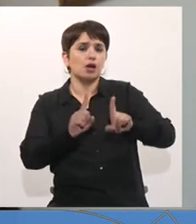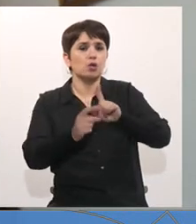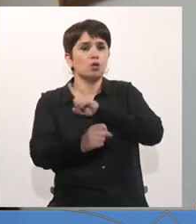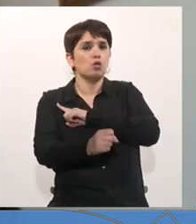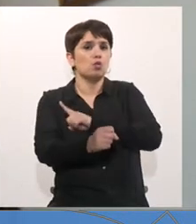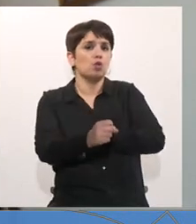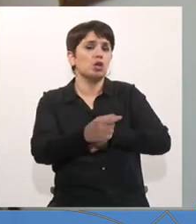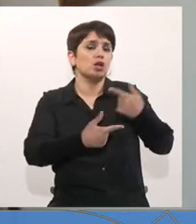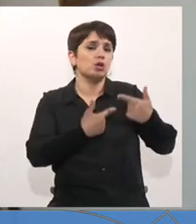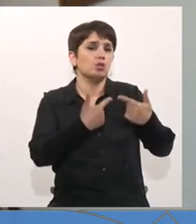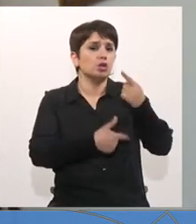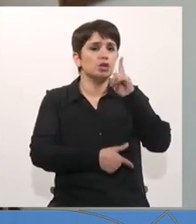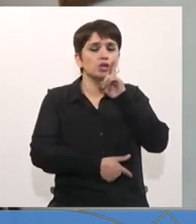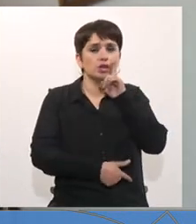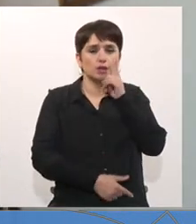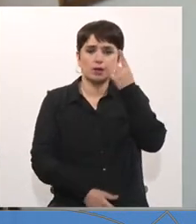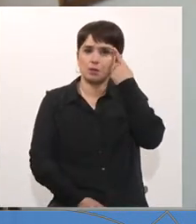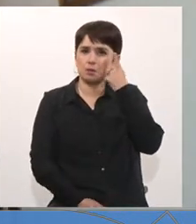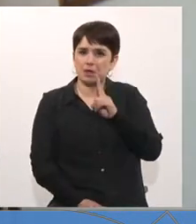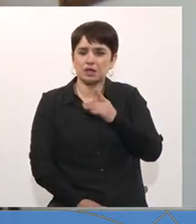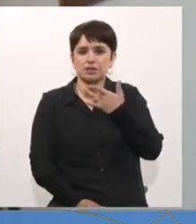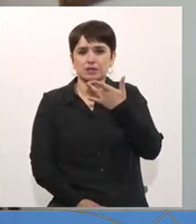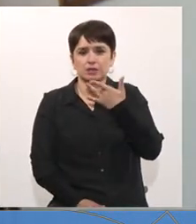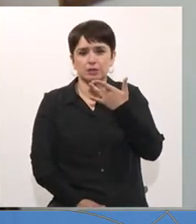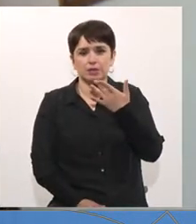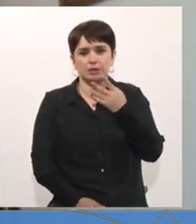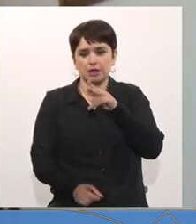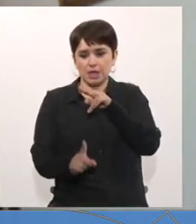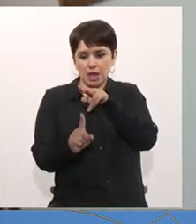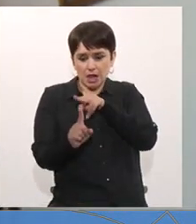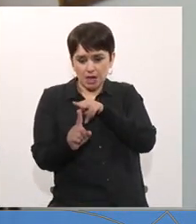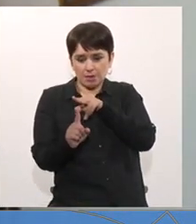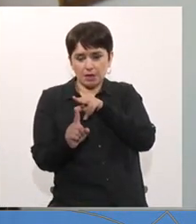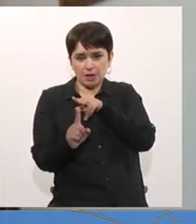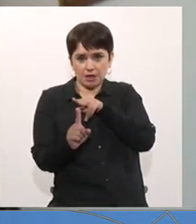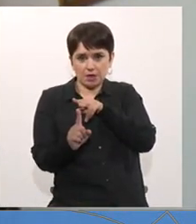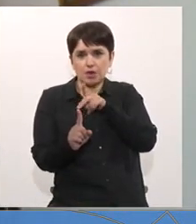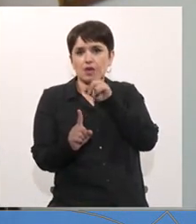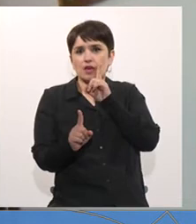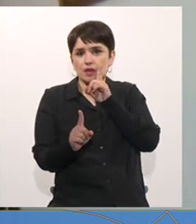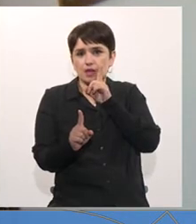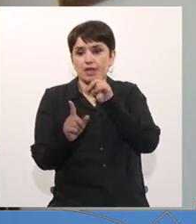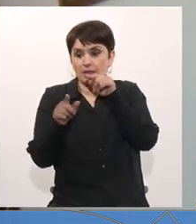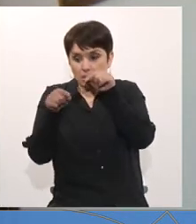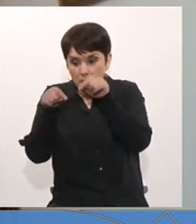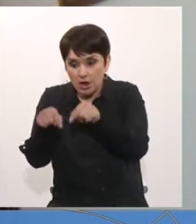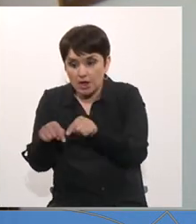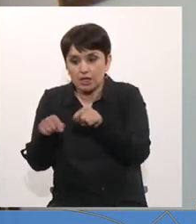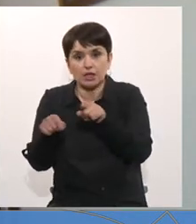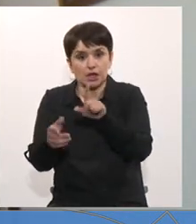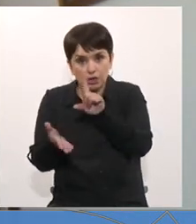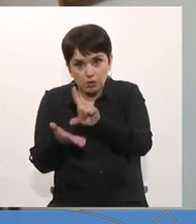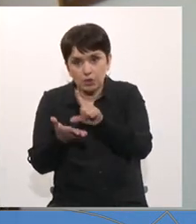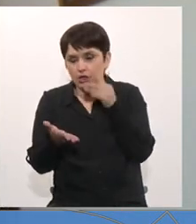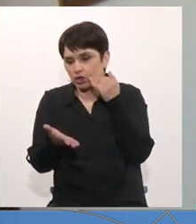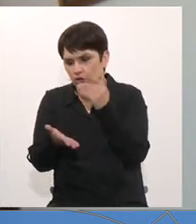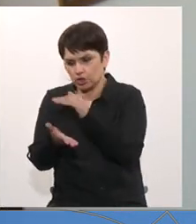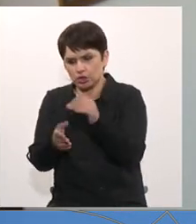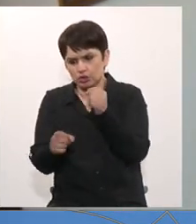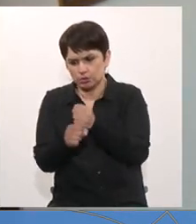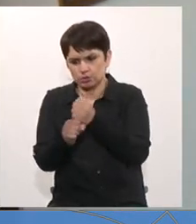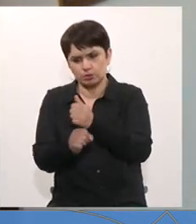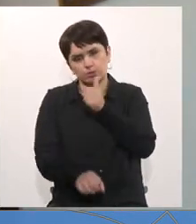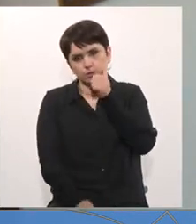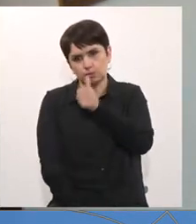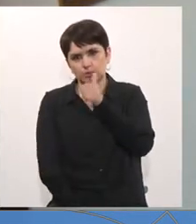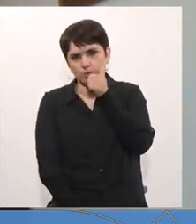políticos, ¿no es cierto?, pero simplemente la mirada desde la óptica de quienes estamos en el terreno con los niños. Estamos trabajando con ellos día a día